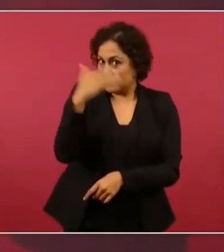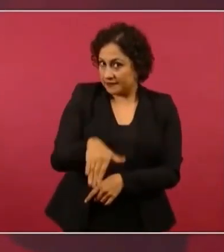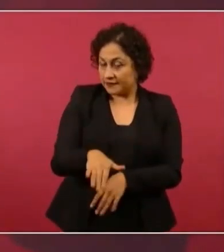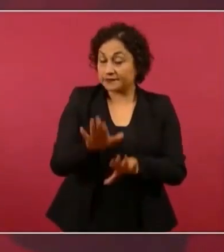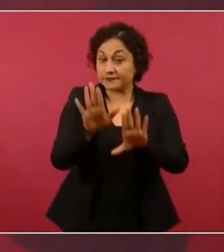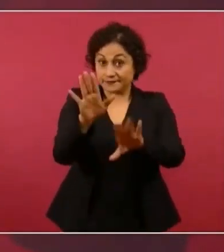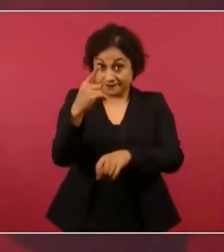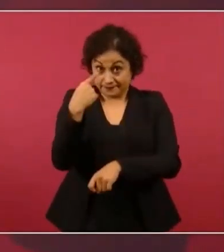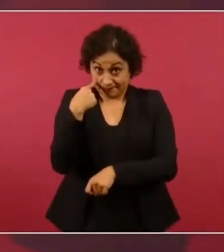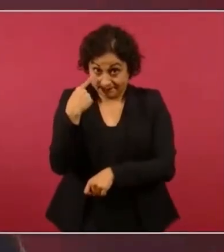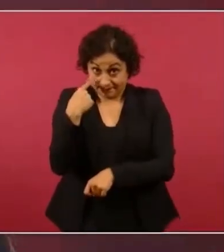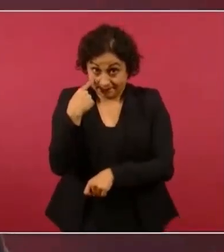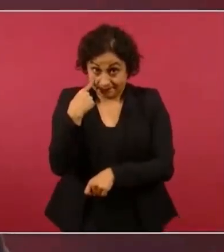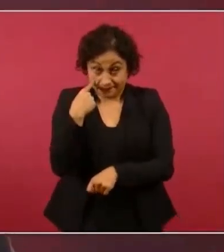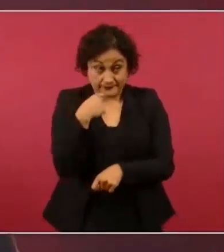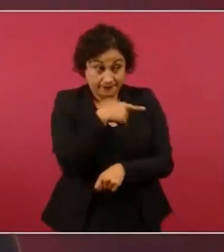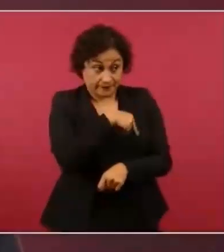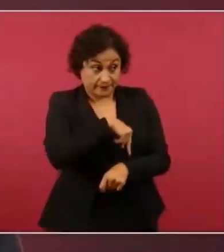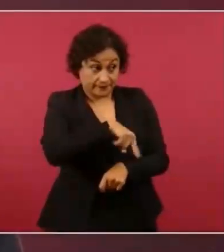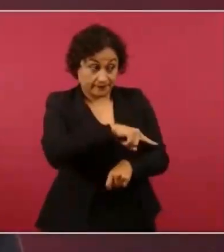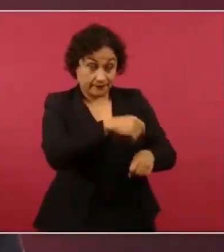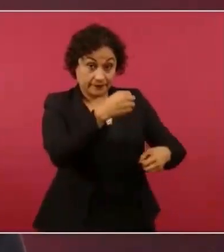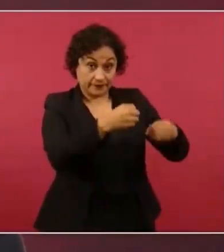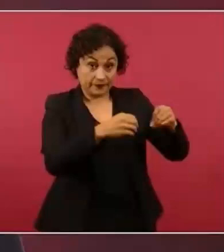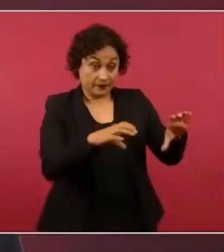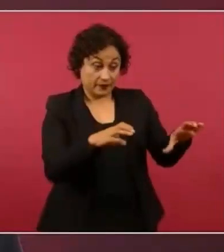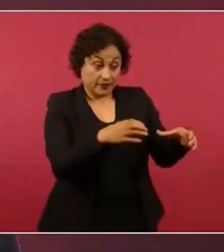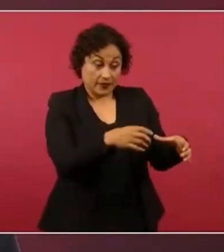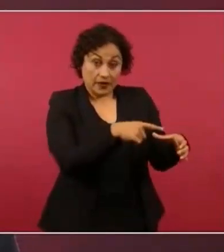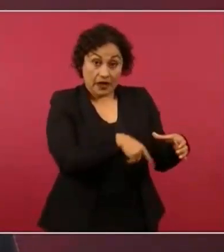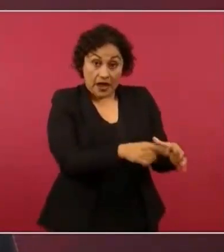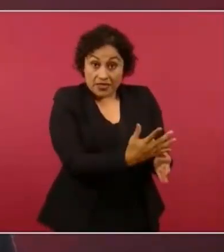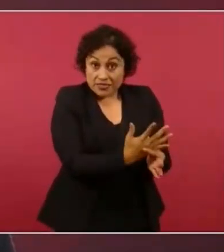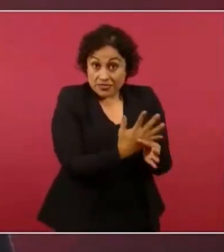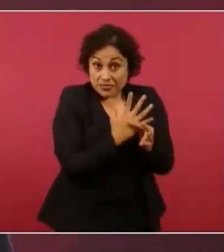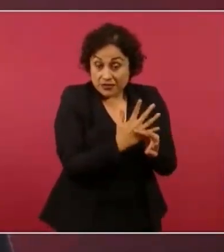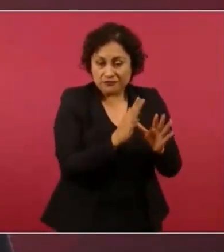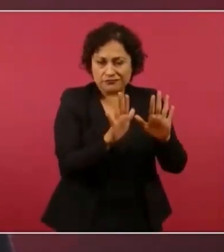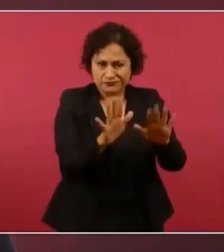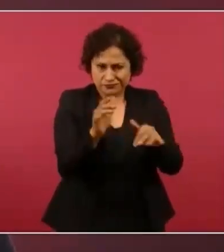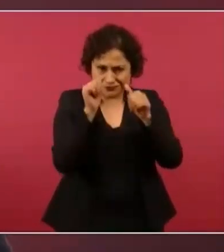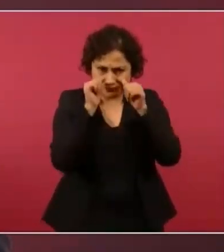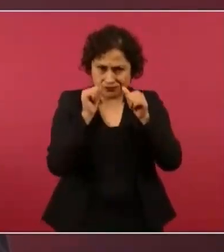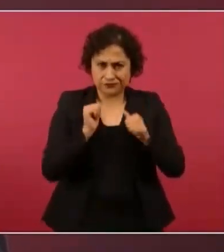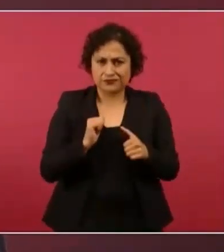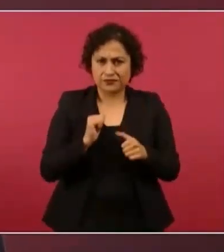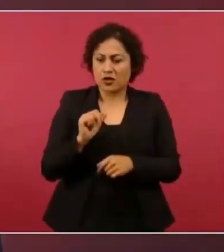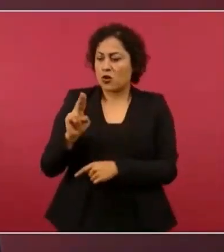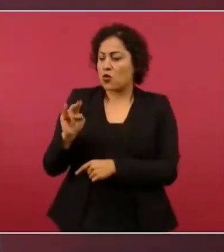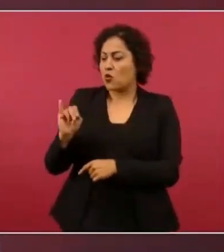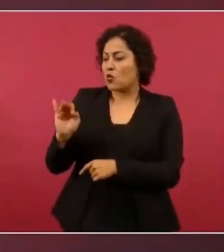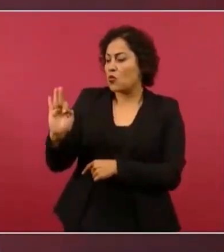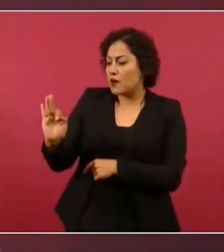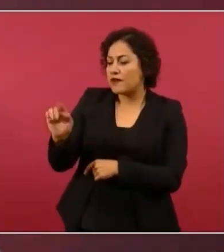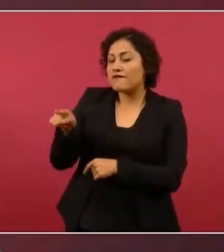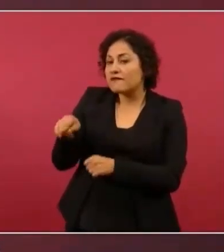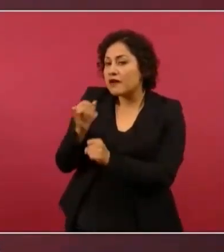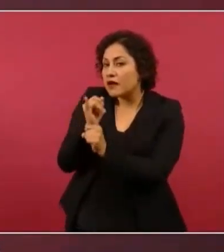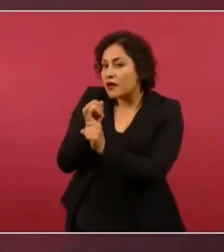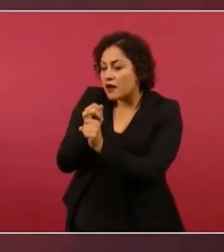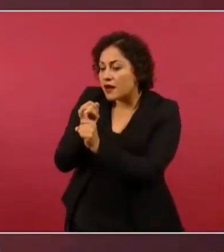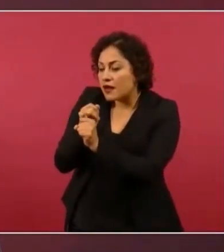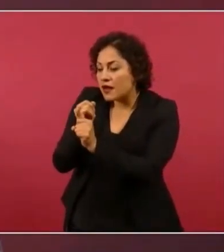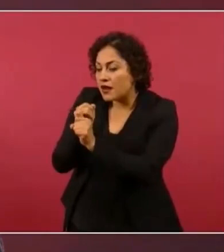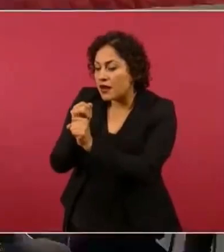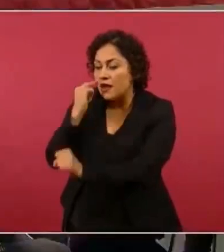argumento. El procedimiento que llevó a la UIF a inscribir a